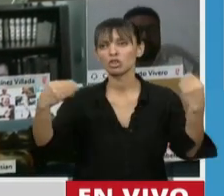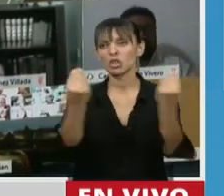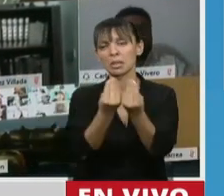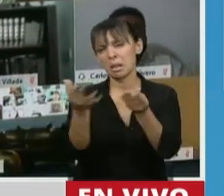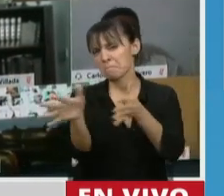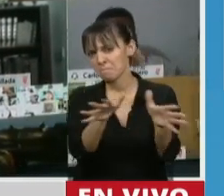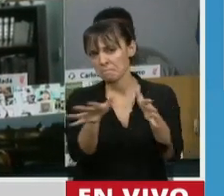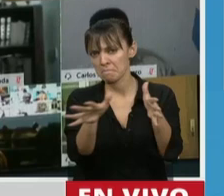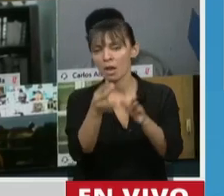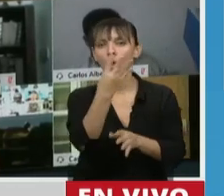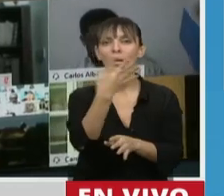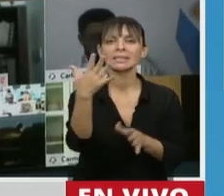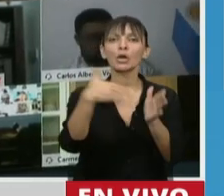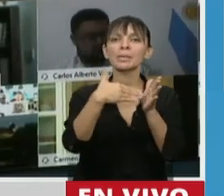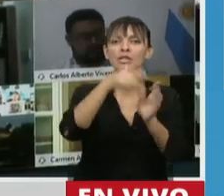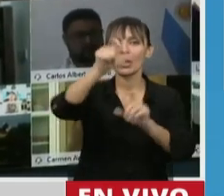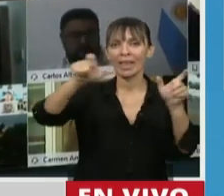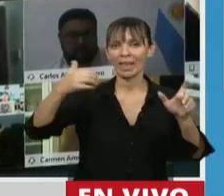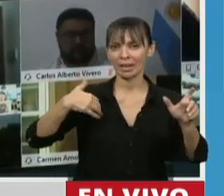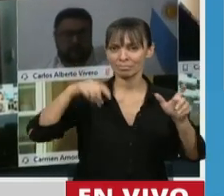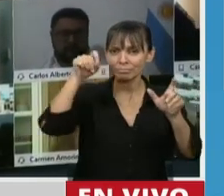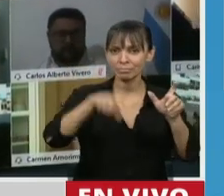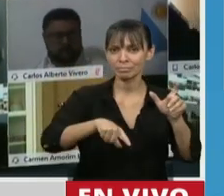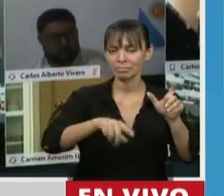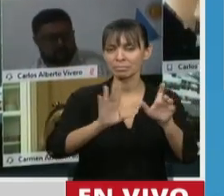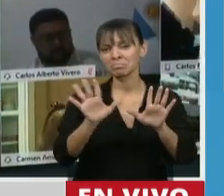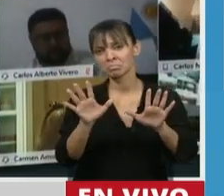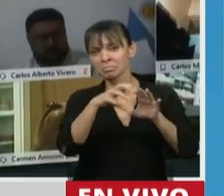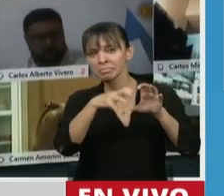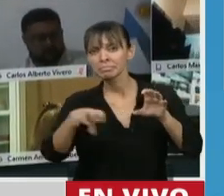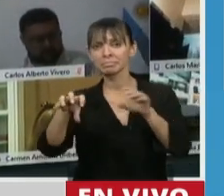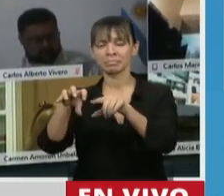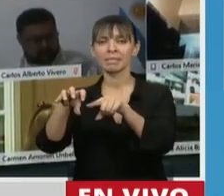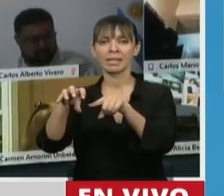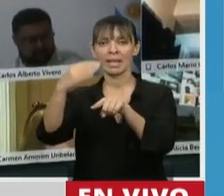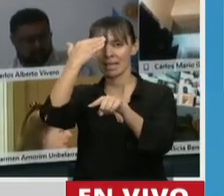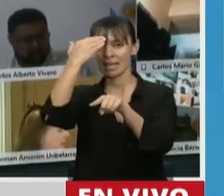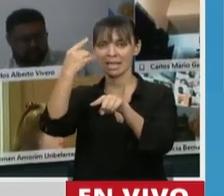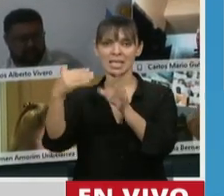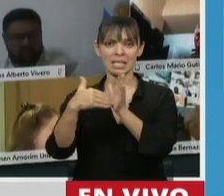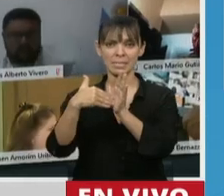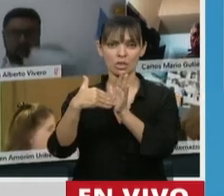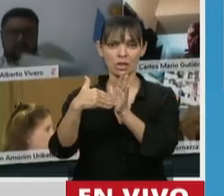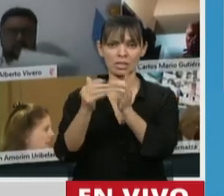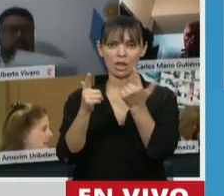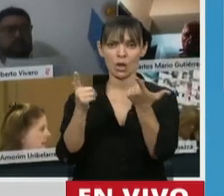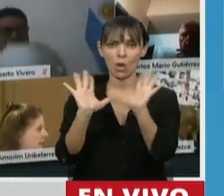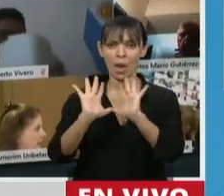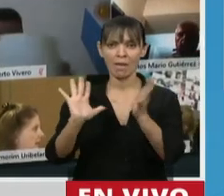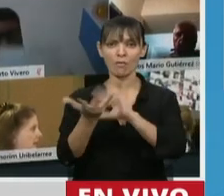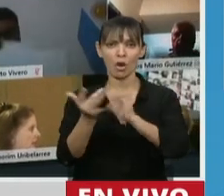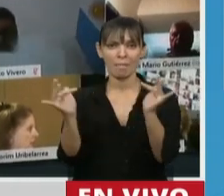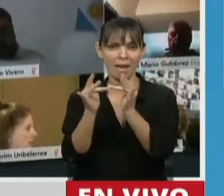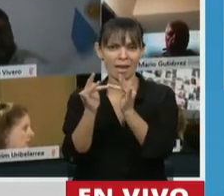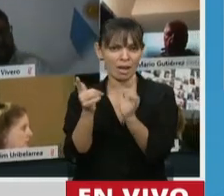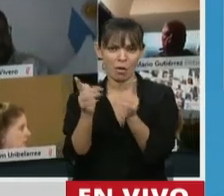aproximado de 45 millones de argentinos, hay 15 millones que no tienen acceso a la red.